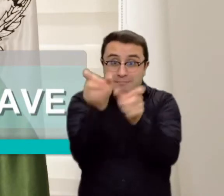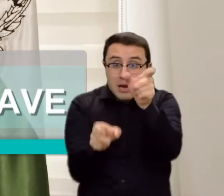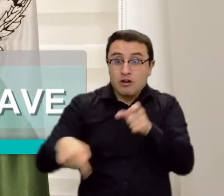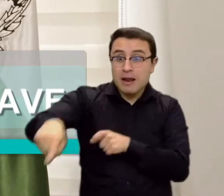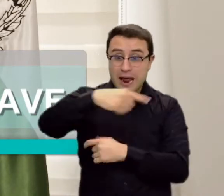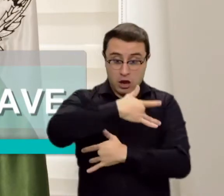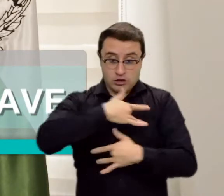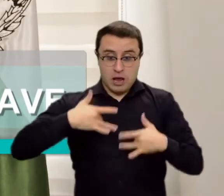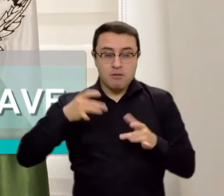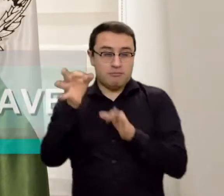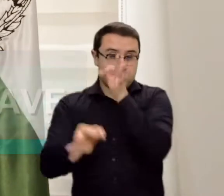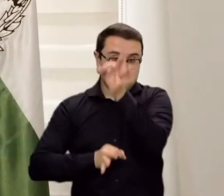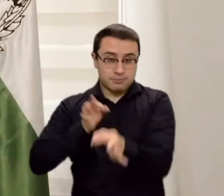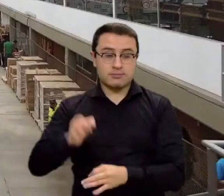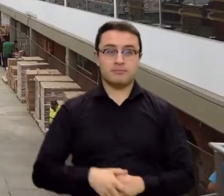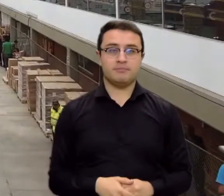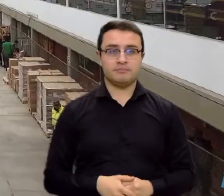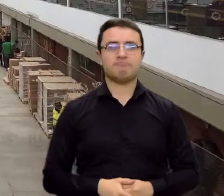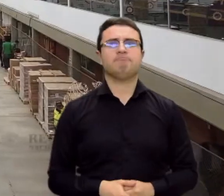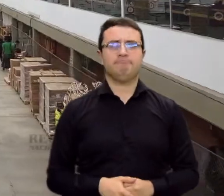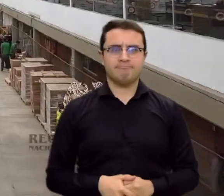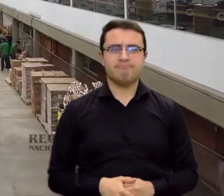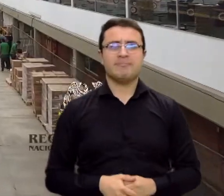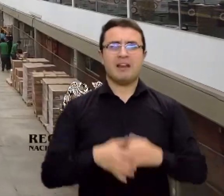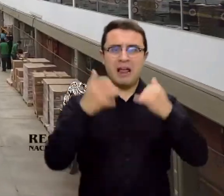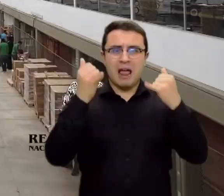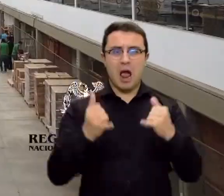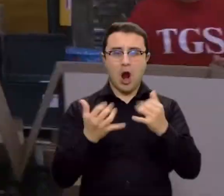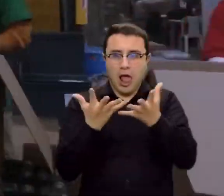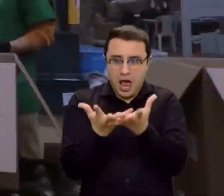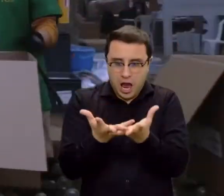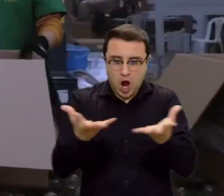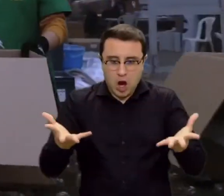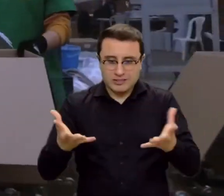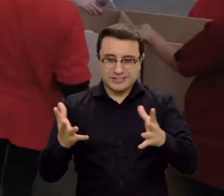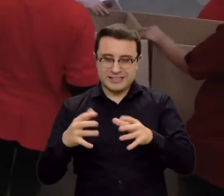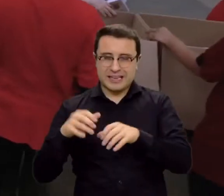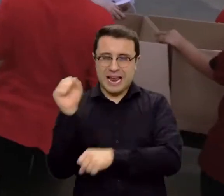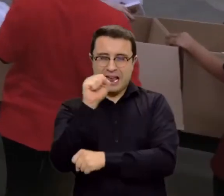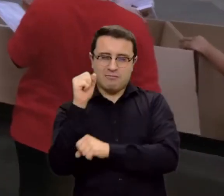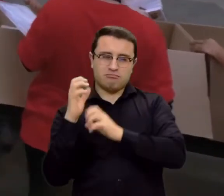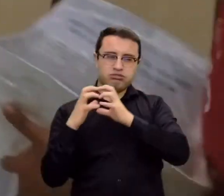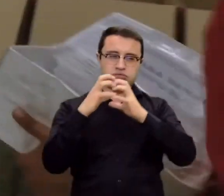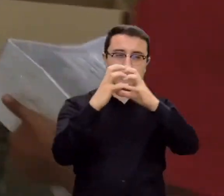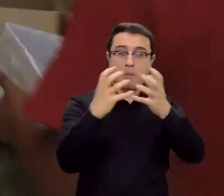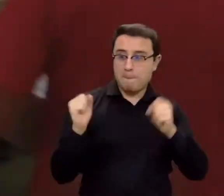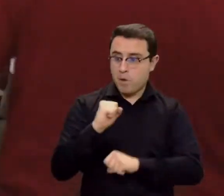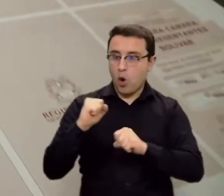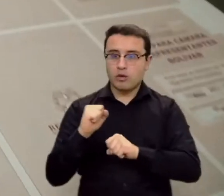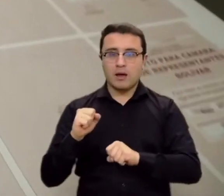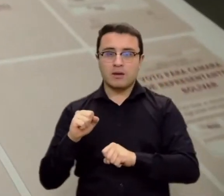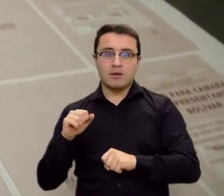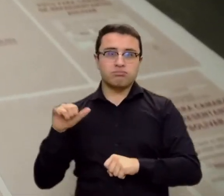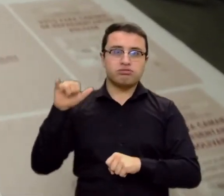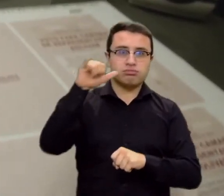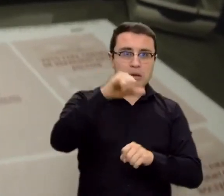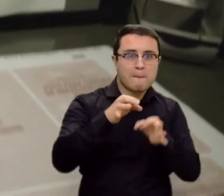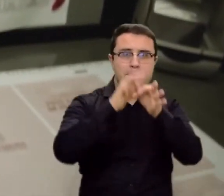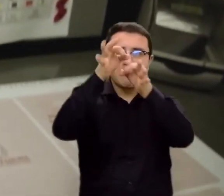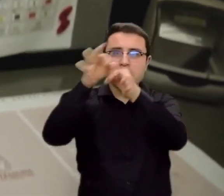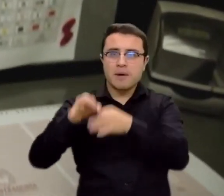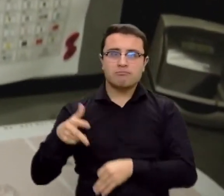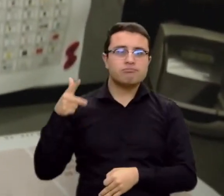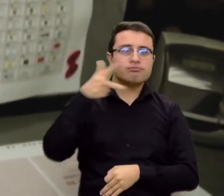estos ciudadanos en estos cuatro municipios. Claro, materia de logística, señor Registrador, el transporte del material electoral que supongo sale de